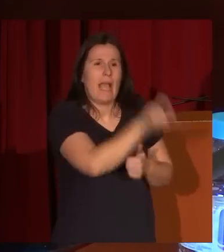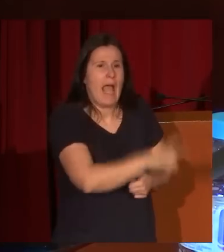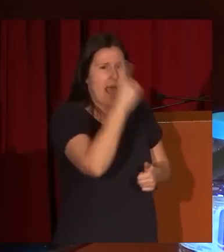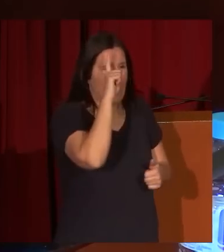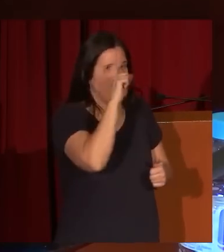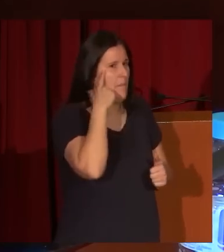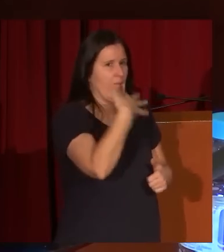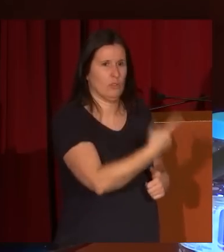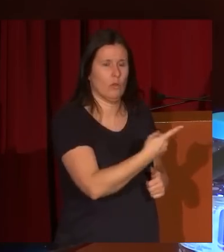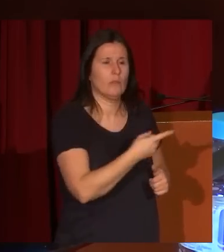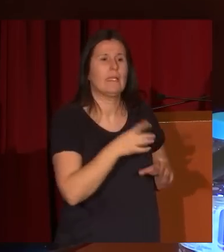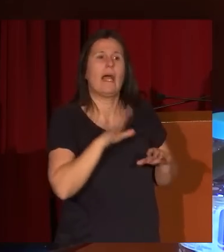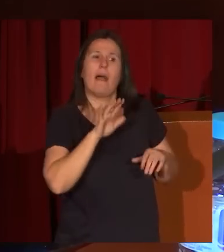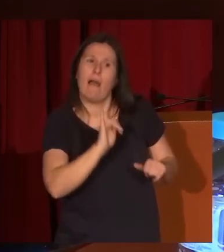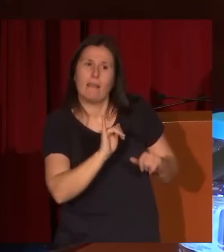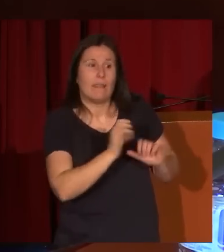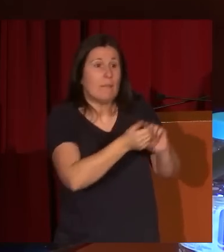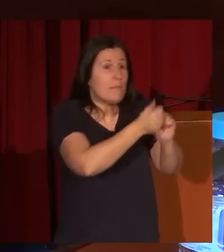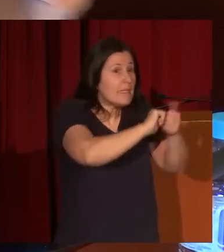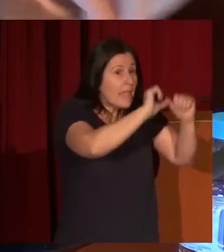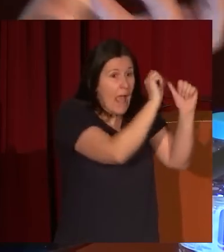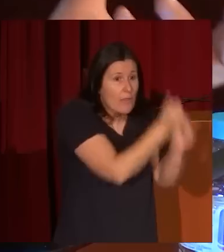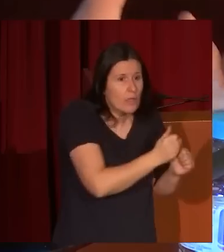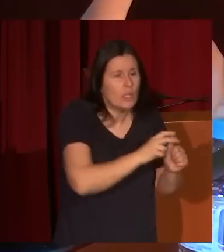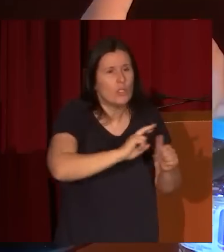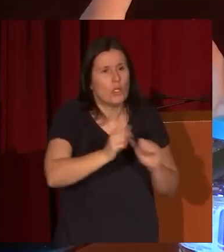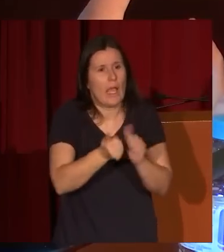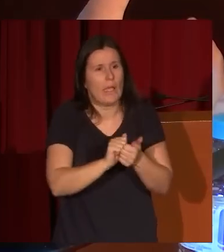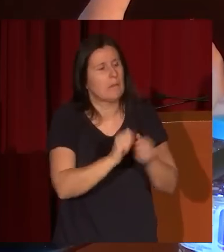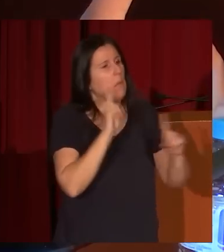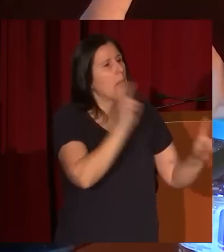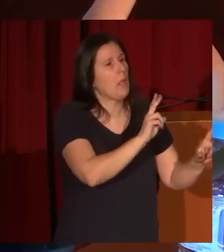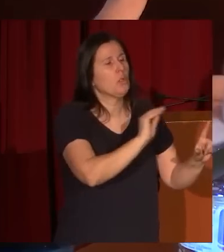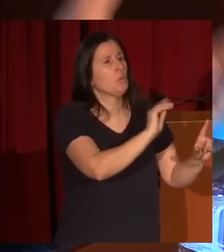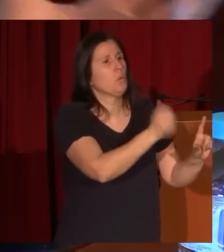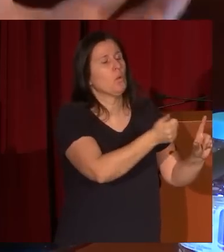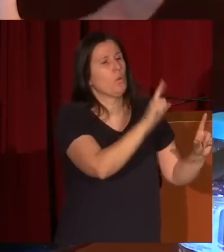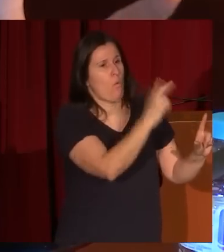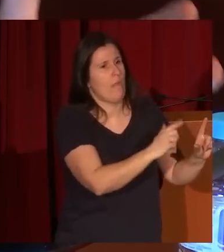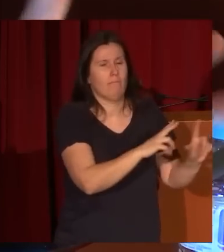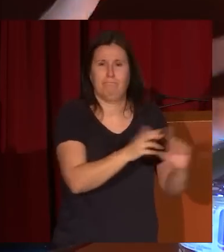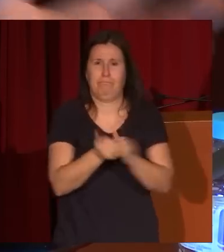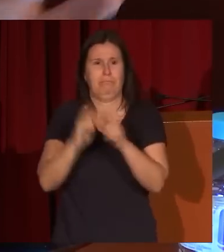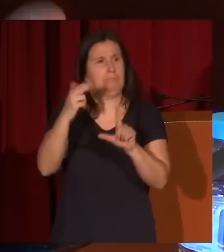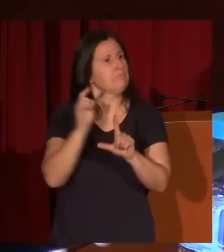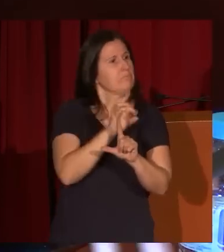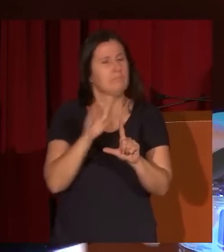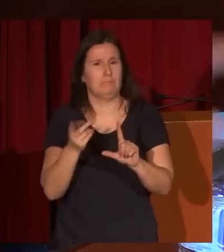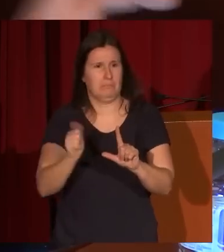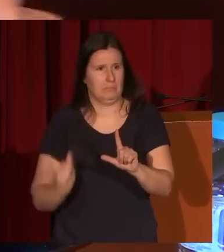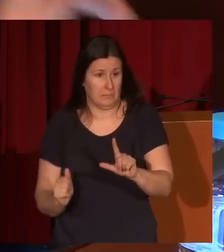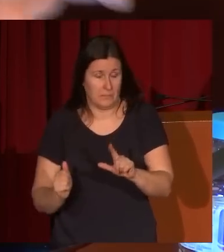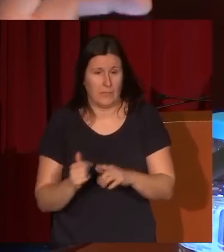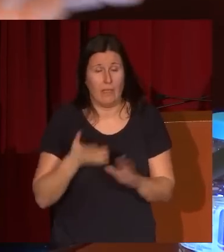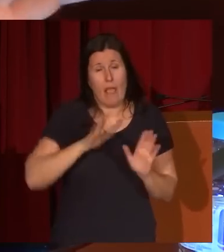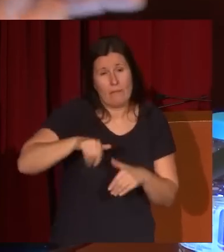imitaciones y copias de obras de Goya que en los conocimientos de la obra de Goya en el siglo XIX, a finales del XIX